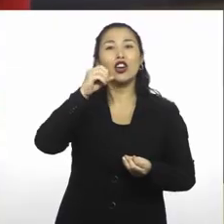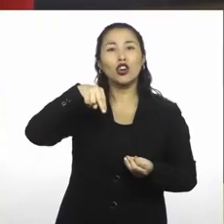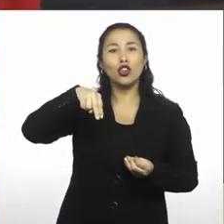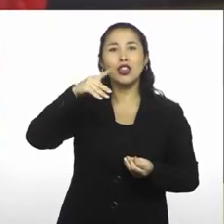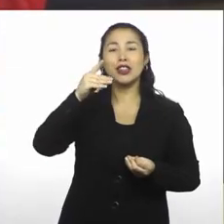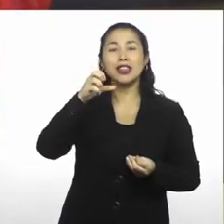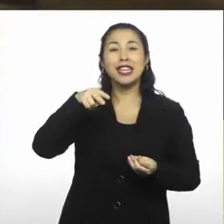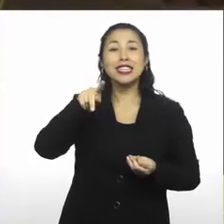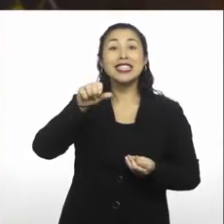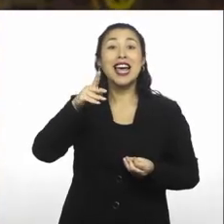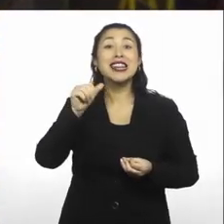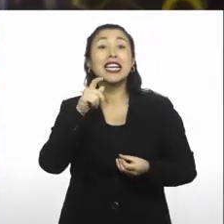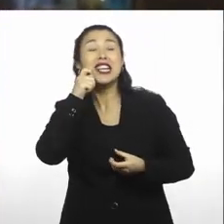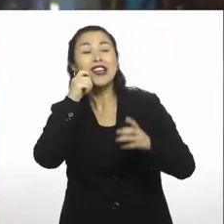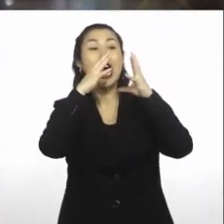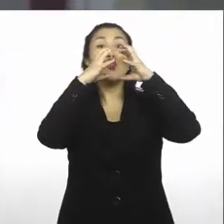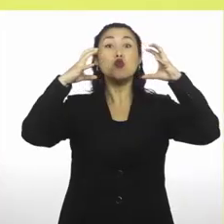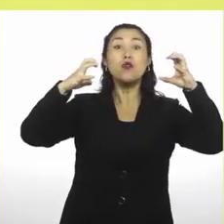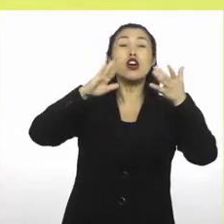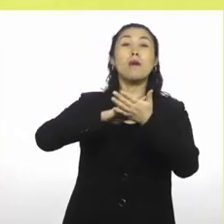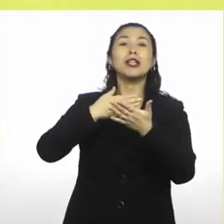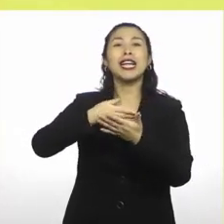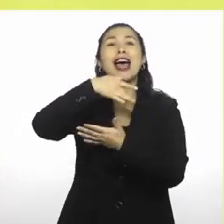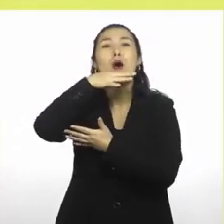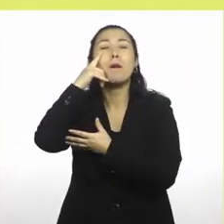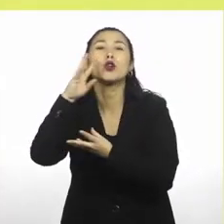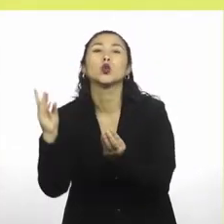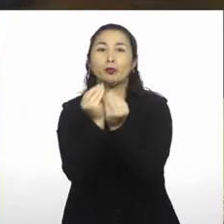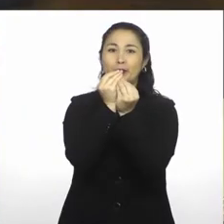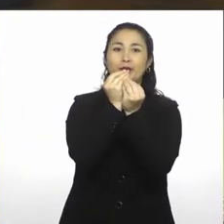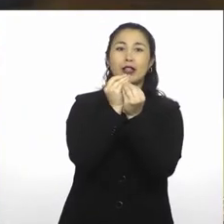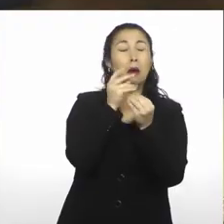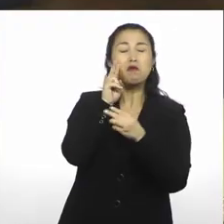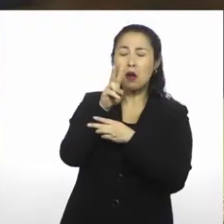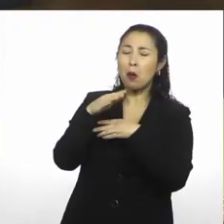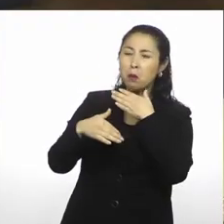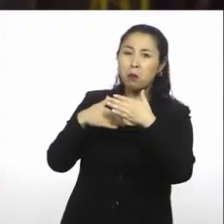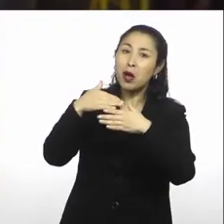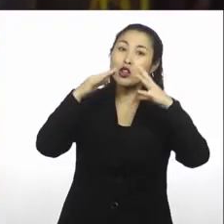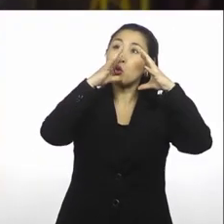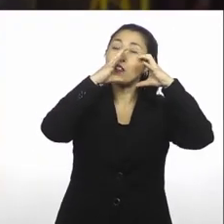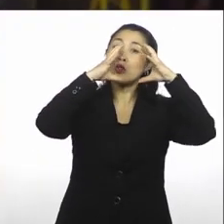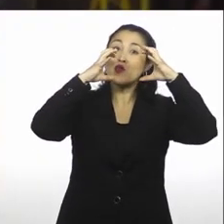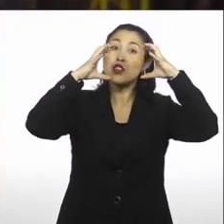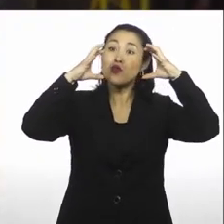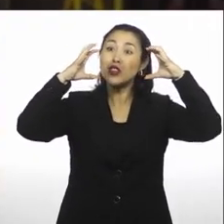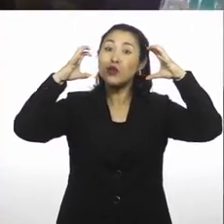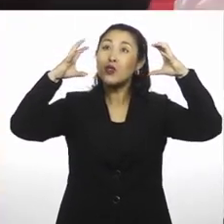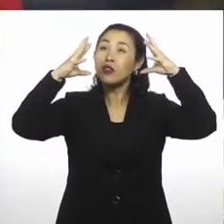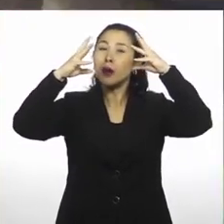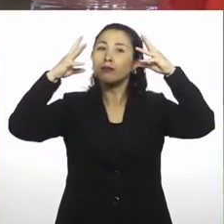realidad, están en estado líquido. Puedes ver que a medida que pasa el tiempo, la nube comienza a desaparecer.